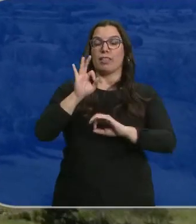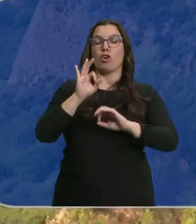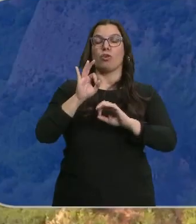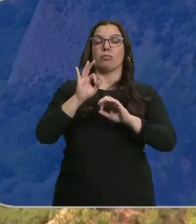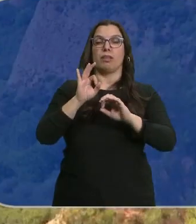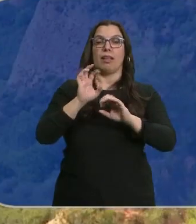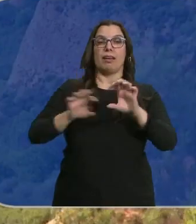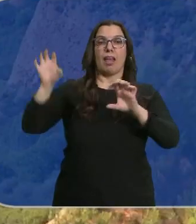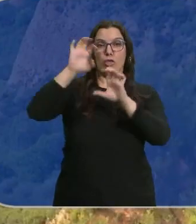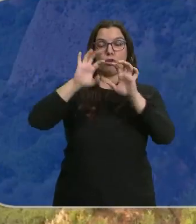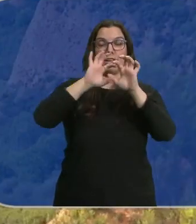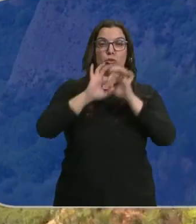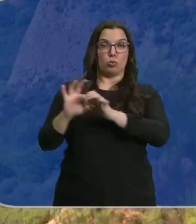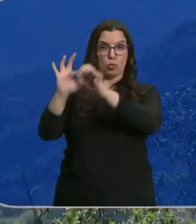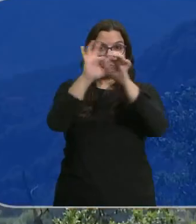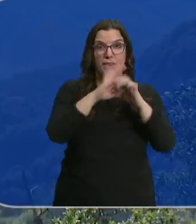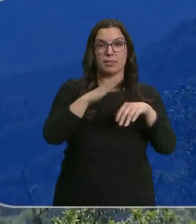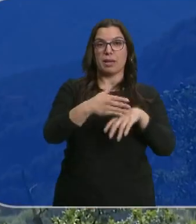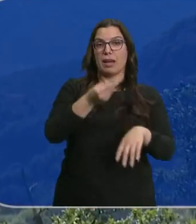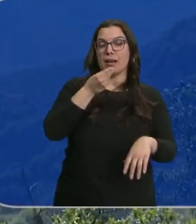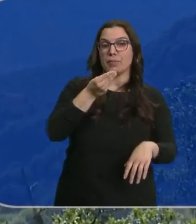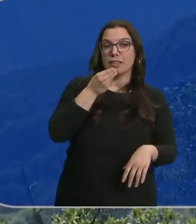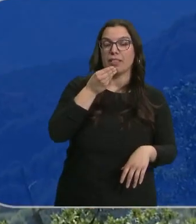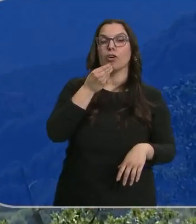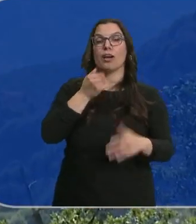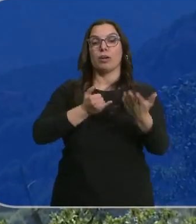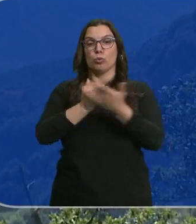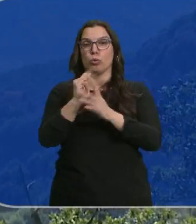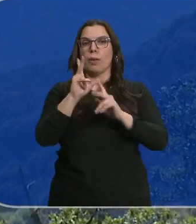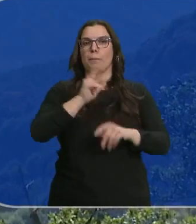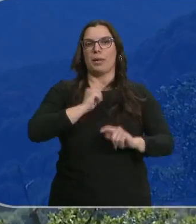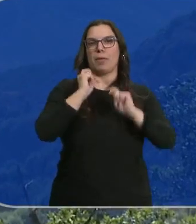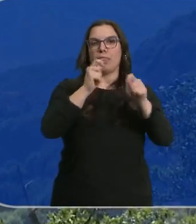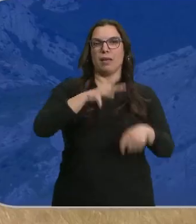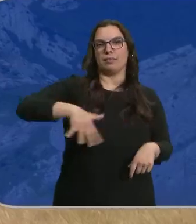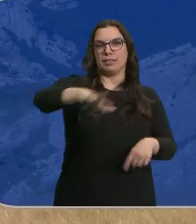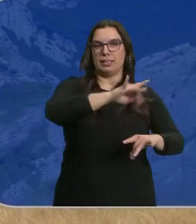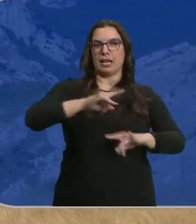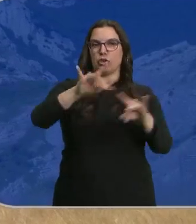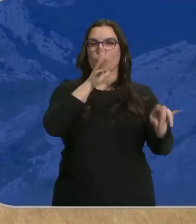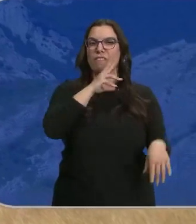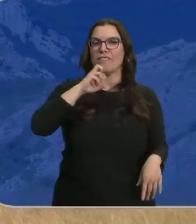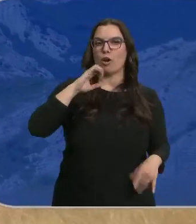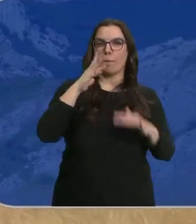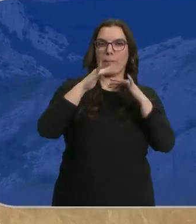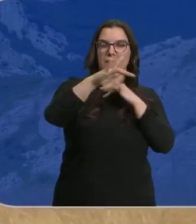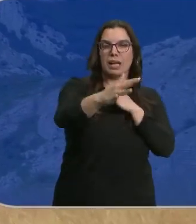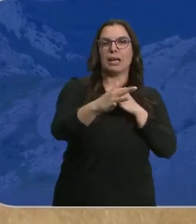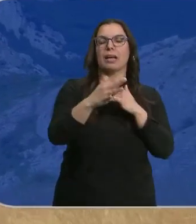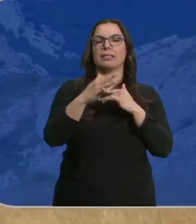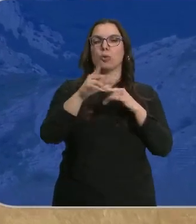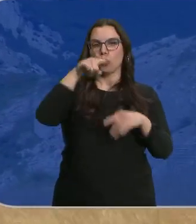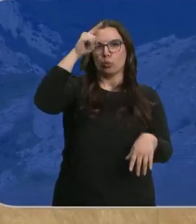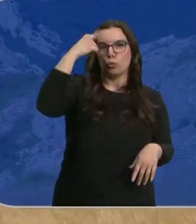Naciones Unidas para la Alimentación y la Agricultura, premia de esta forma al territorio leonés por sus valores paisajísticos, agronómicos,